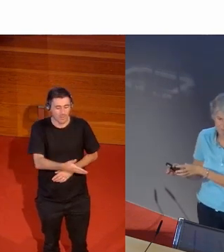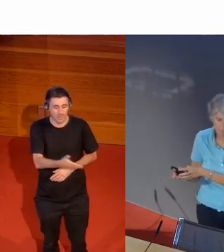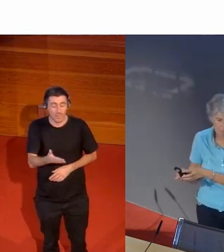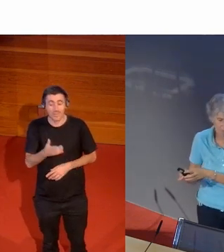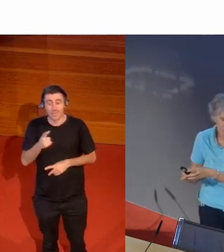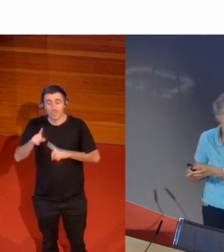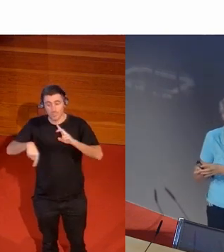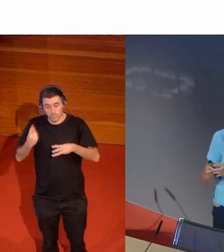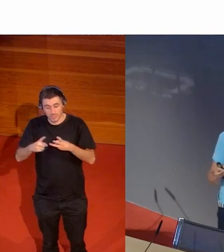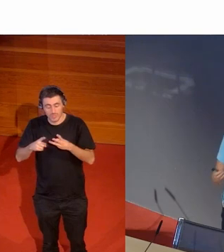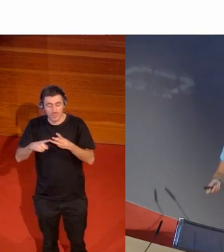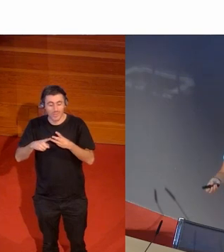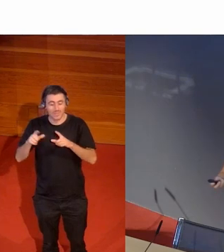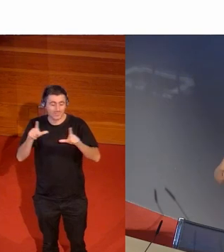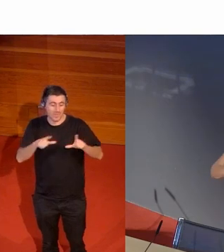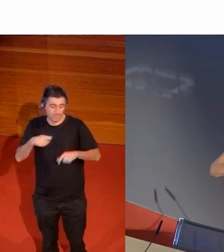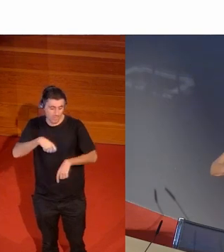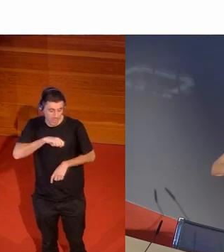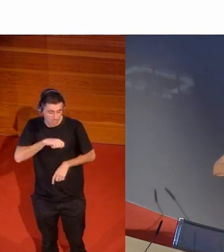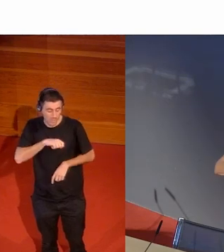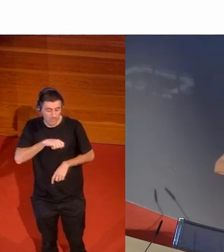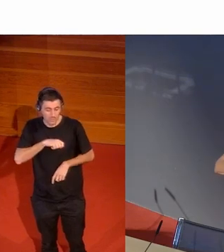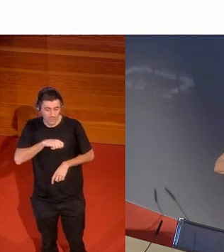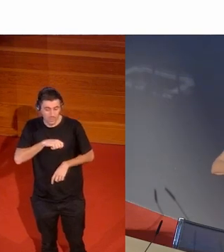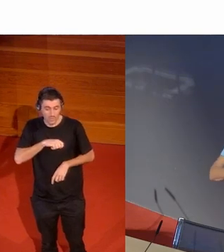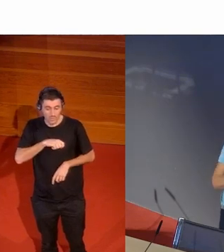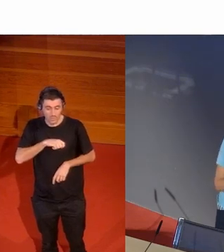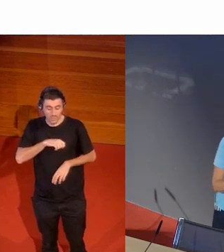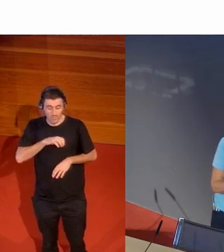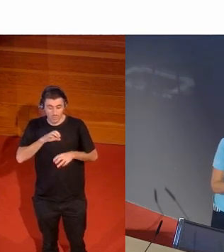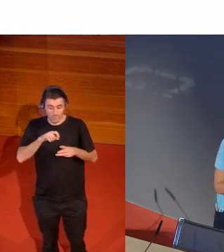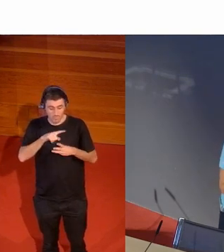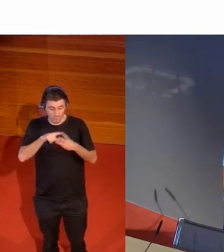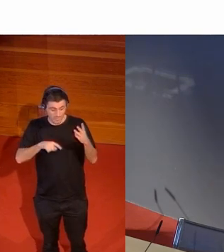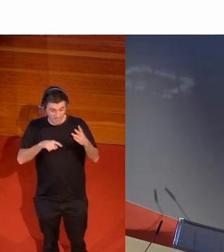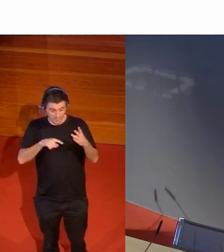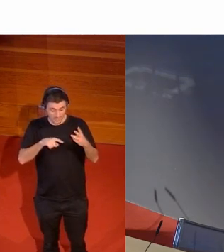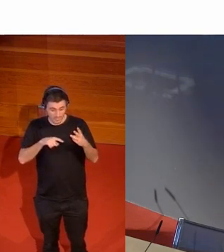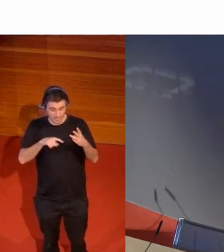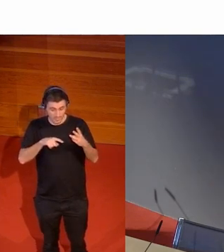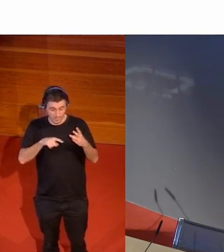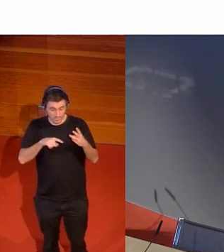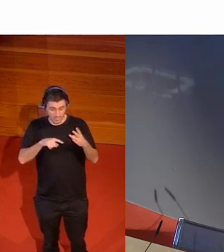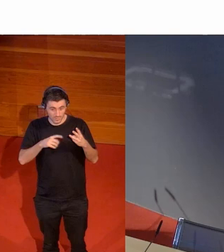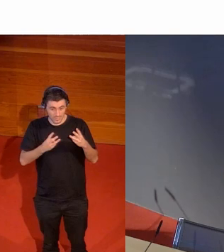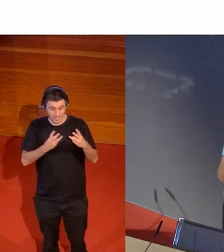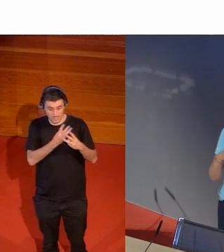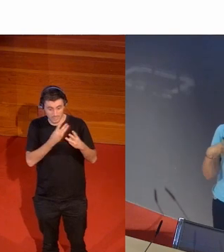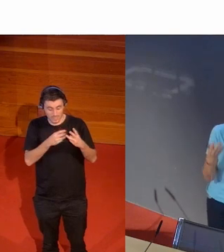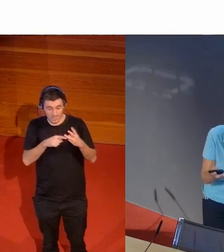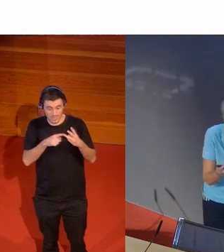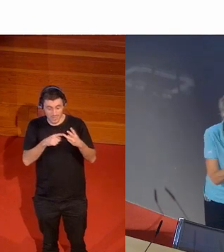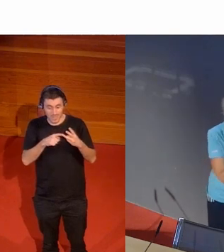española que en ese en ese taburete de tres patas es la que